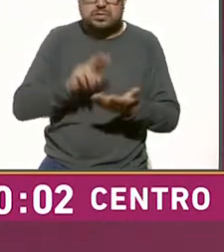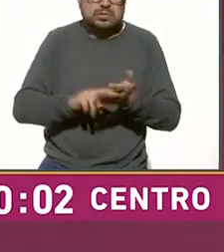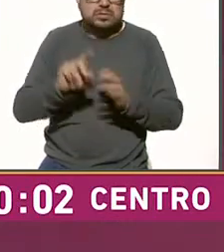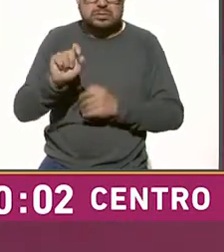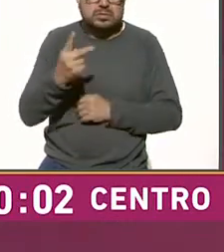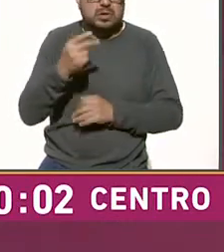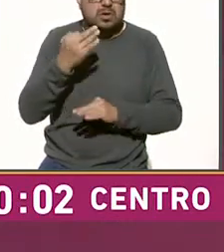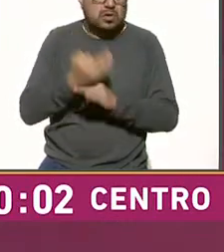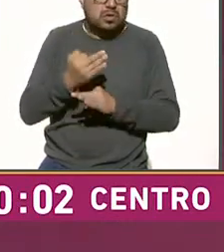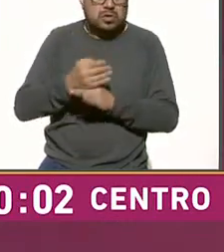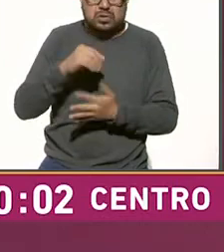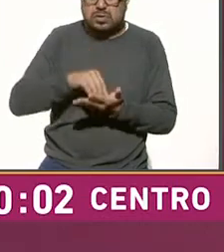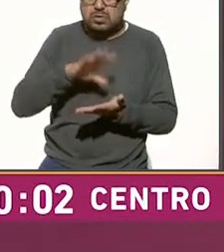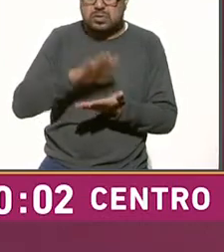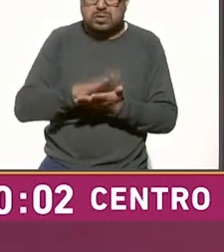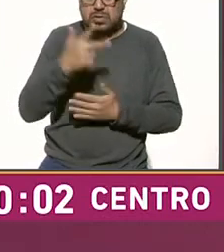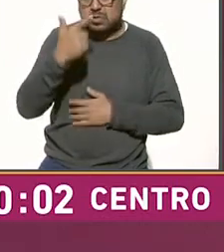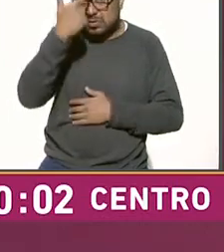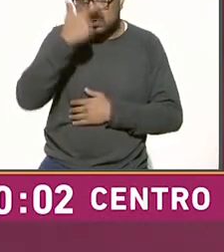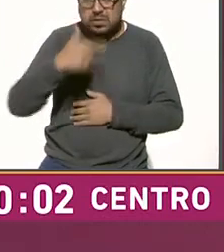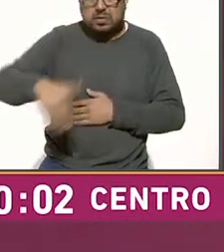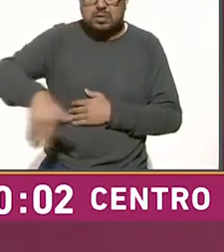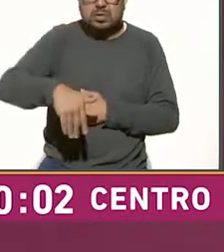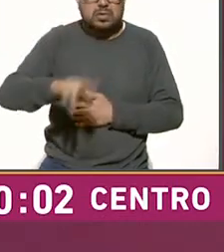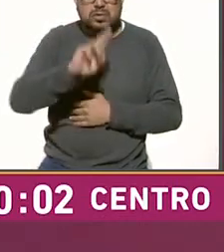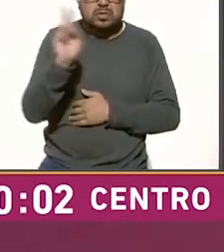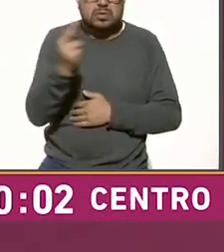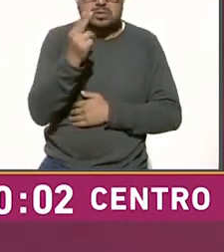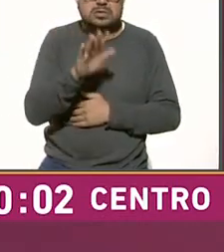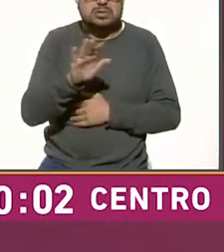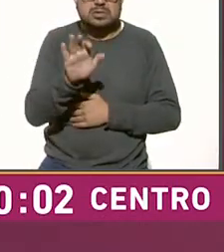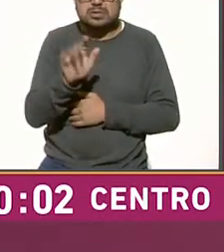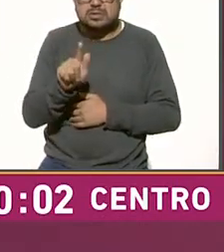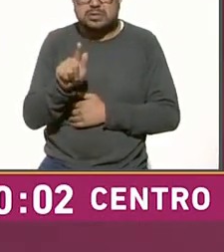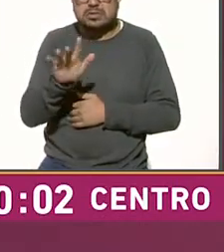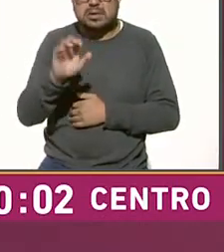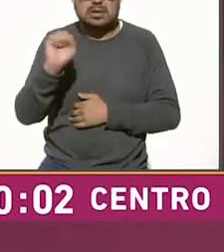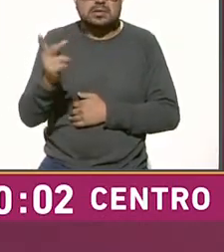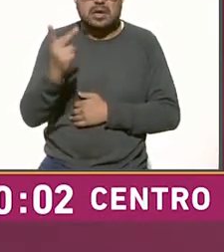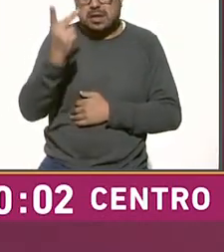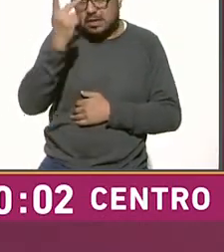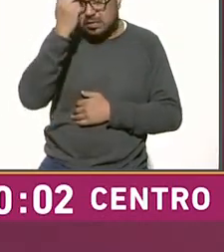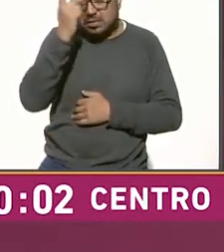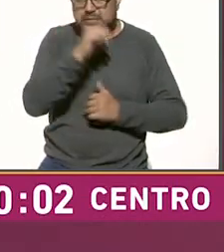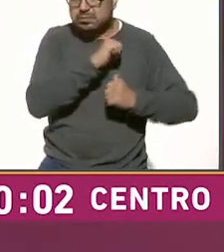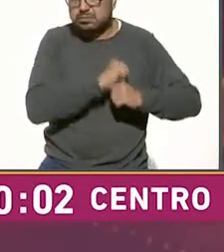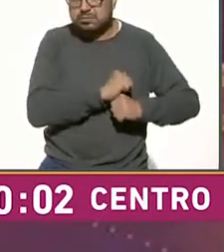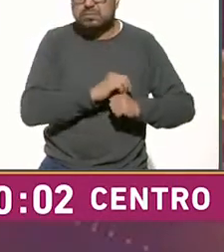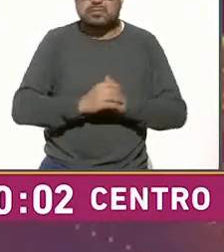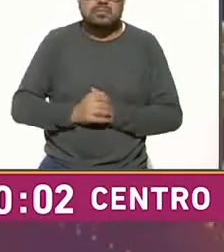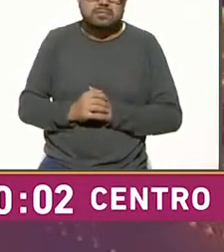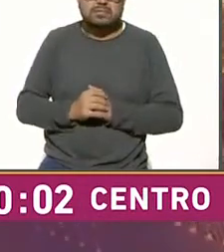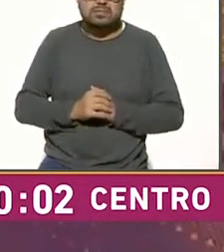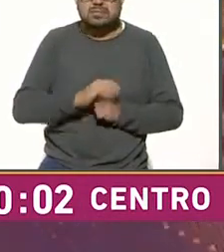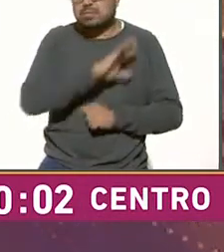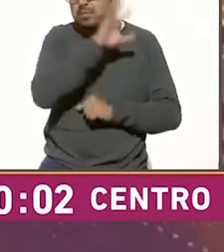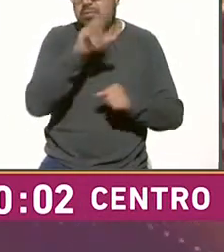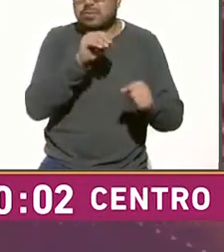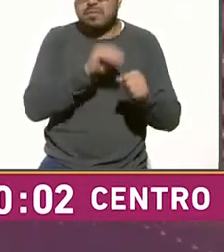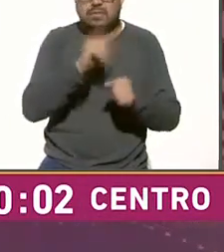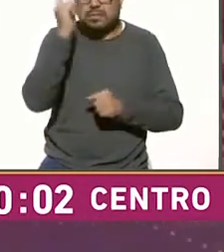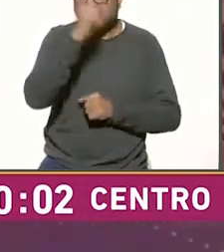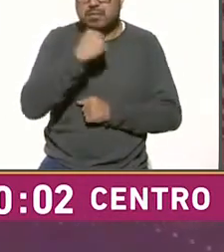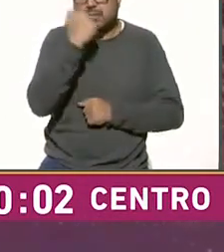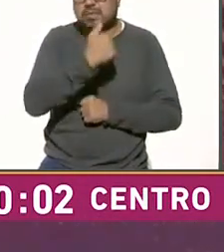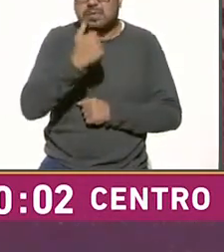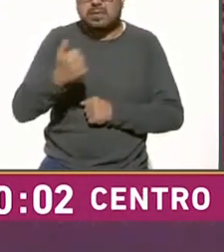cita es hoy a las 8 de la noche en Avenida Universidad 575 en San Luis Potosí, capital. Y todo en cada hora